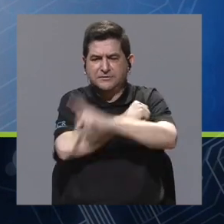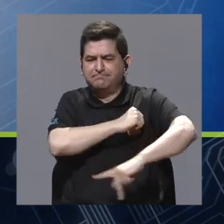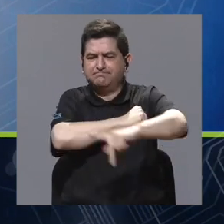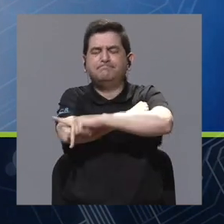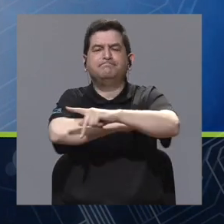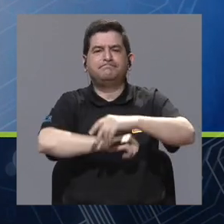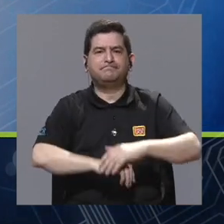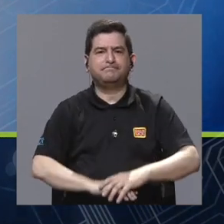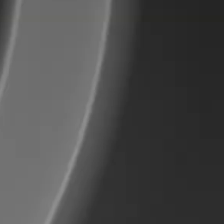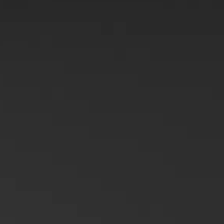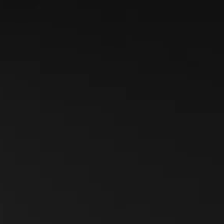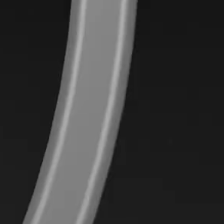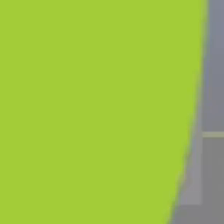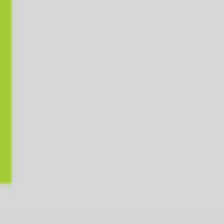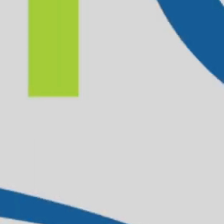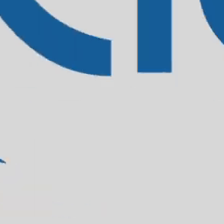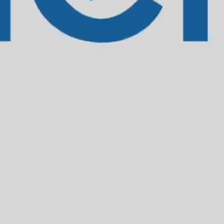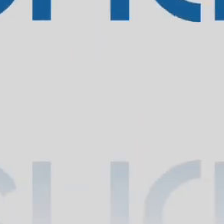transfronterizos.